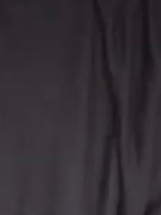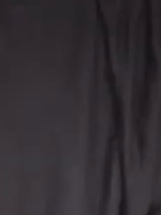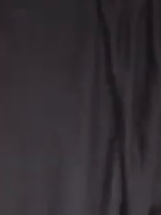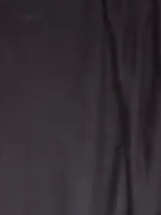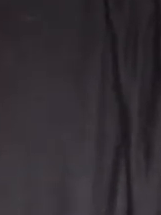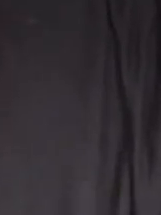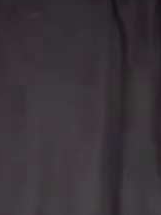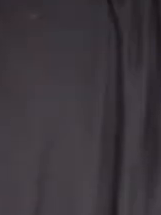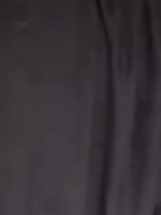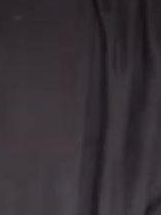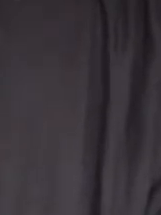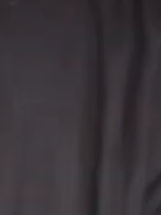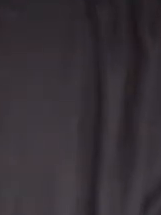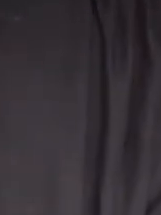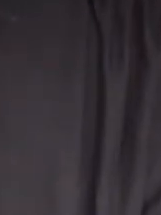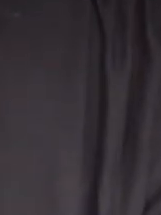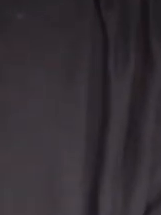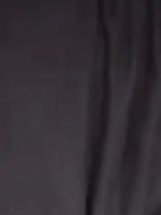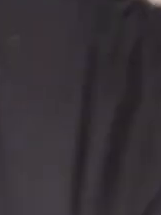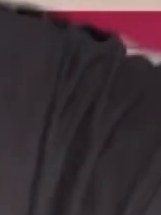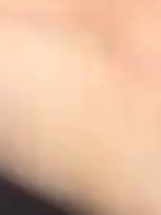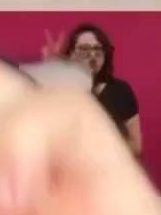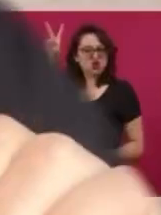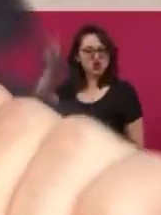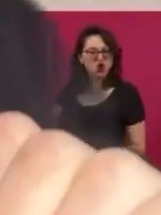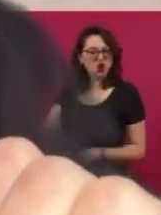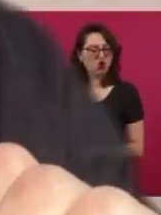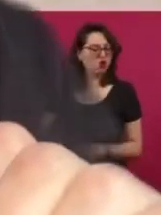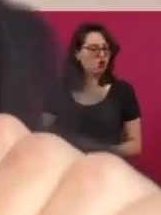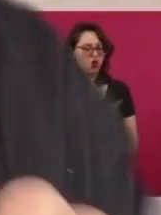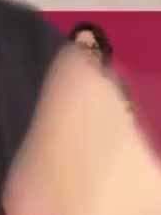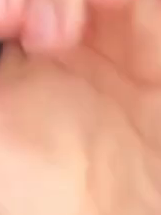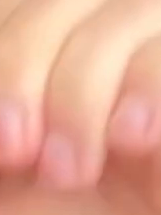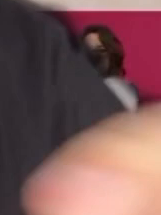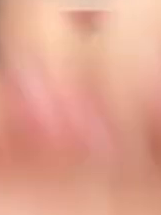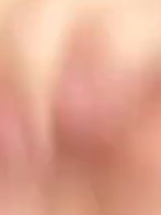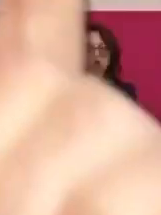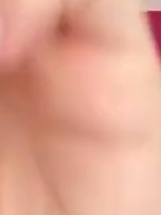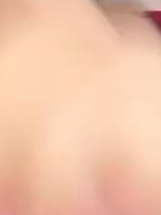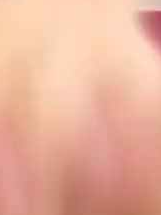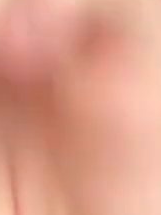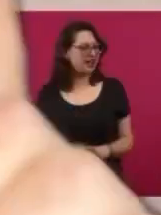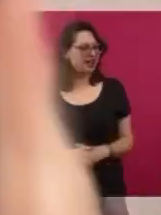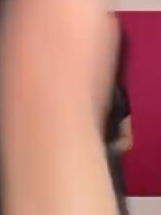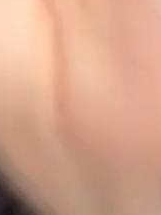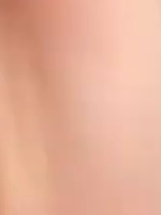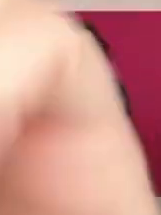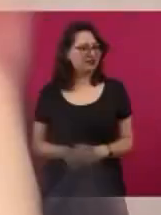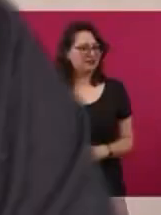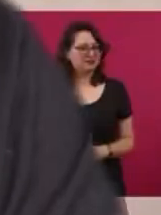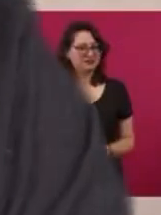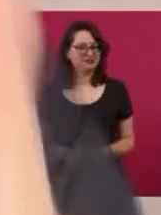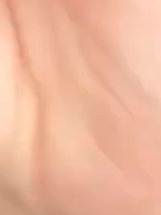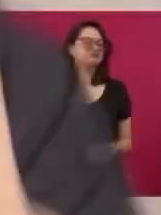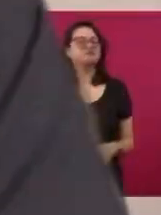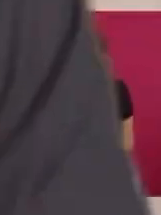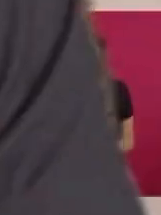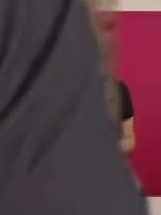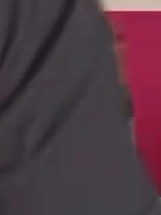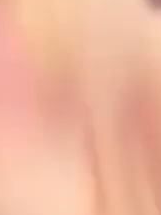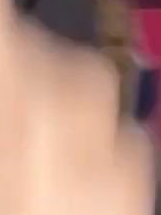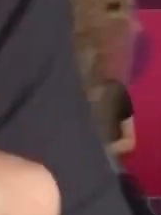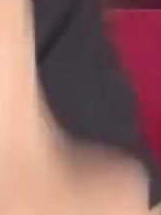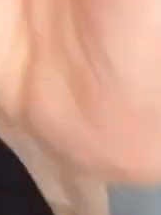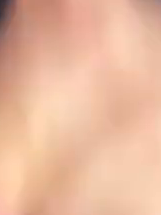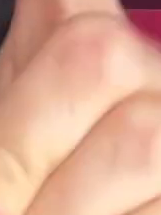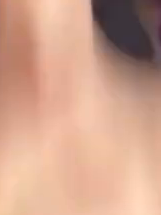lo está haciendo muy bien y está dando muy buenos resultados. Es todo lo que te quería decir. Y sígueme y comparte para que más gente sepa la verdad, porque en este